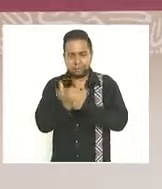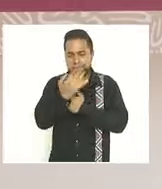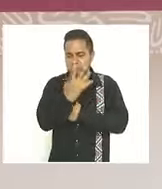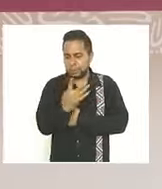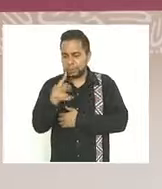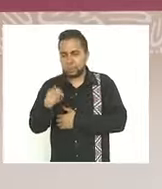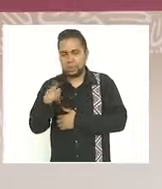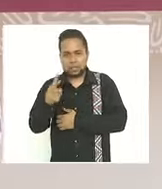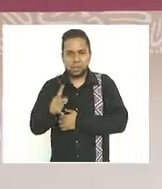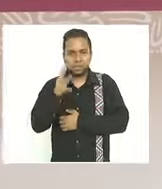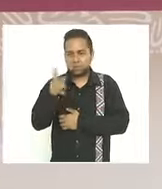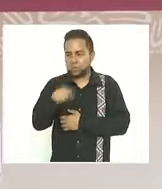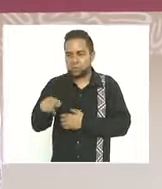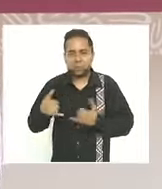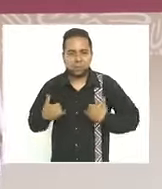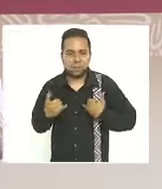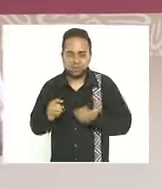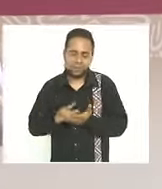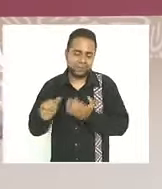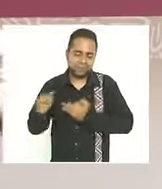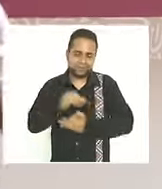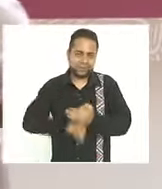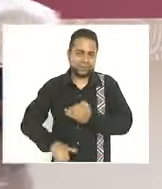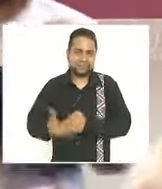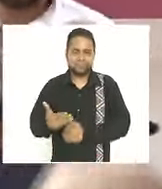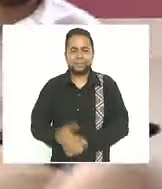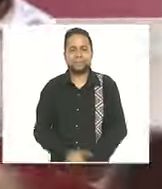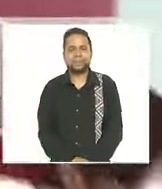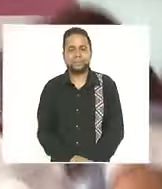el futuro es joven muchas gracias a todas y todos